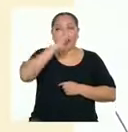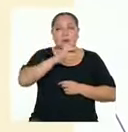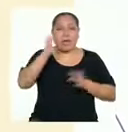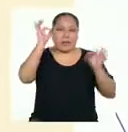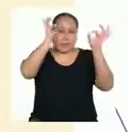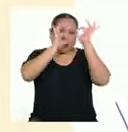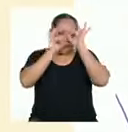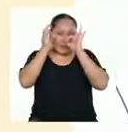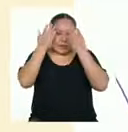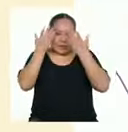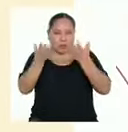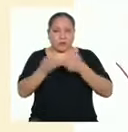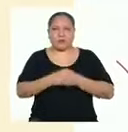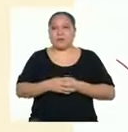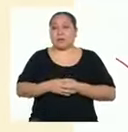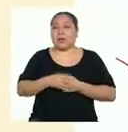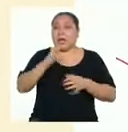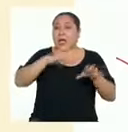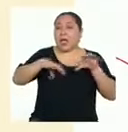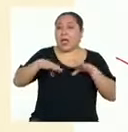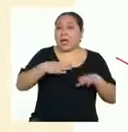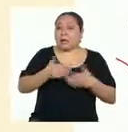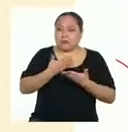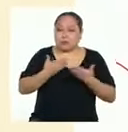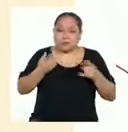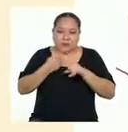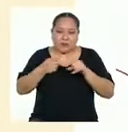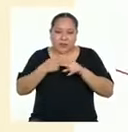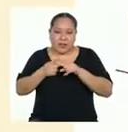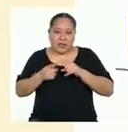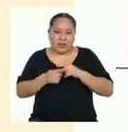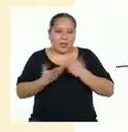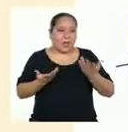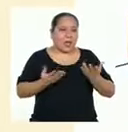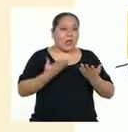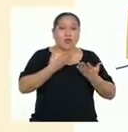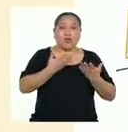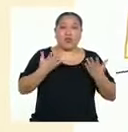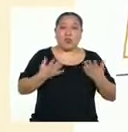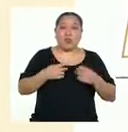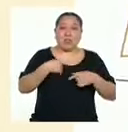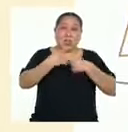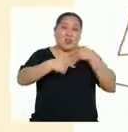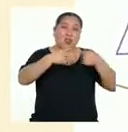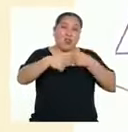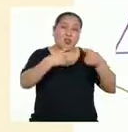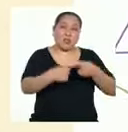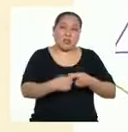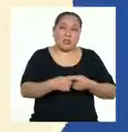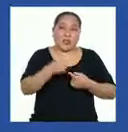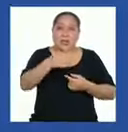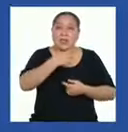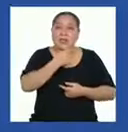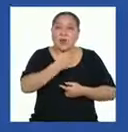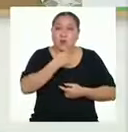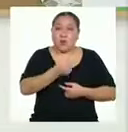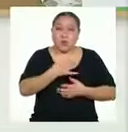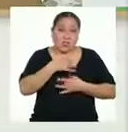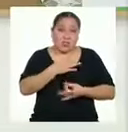distracciones. Realiza actividades diferentes a tus obligaciones diarias que sean de tu interés y te ayuden a sentirte bien.